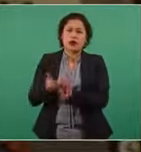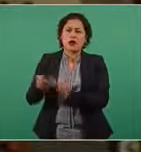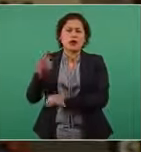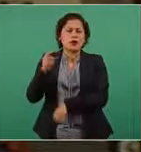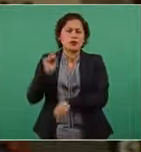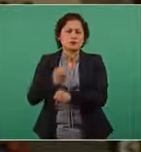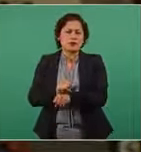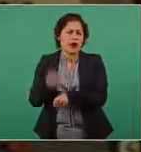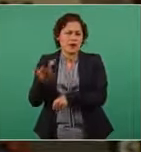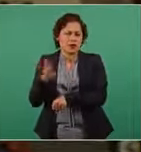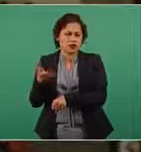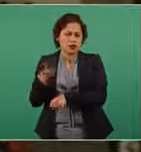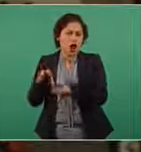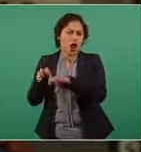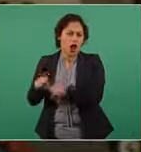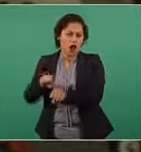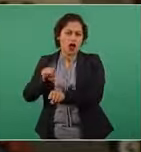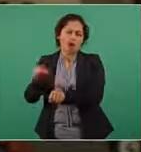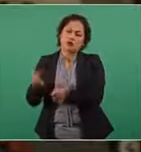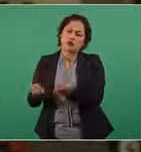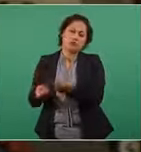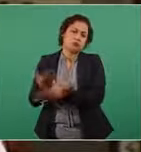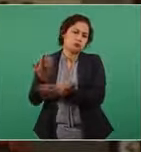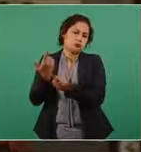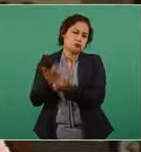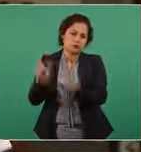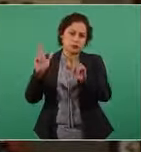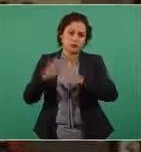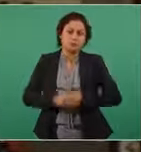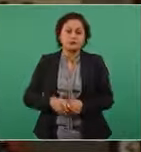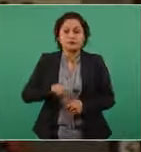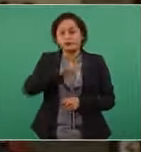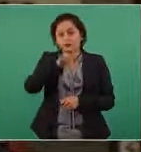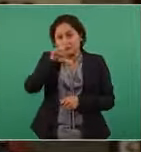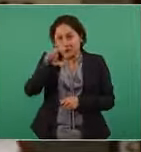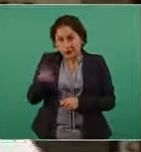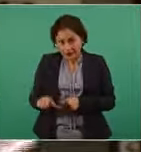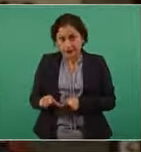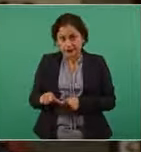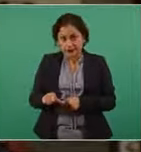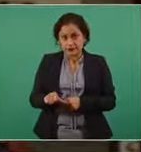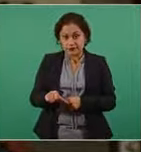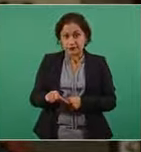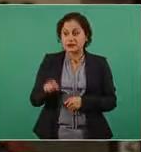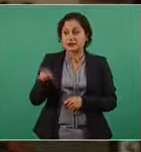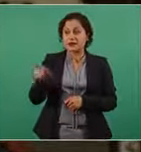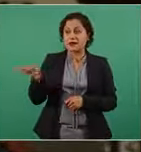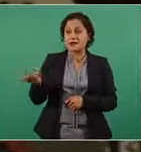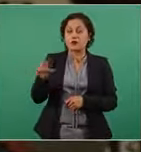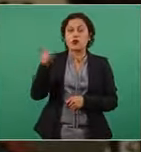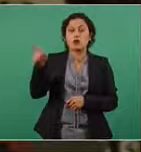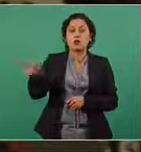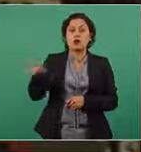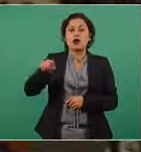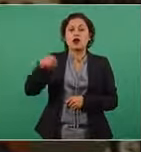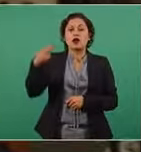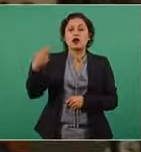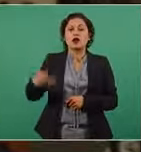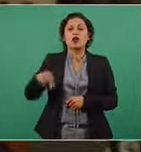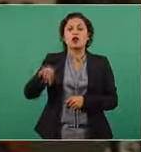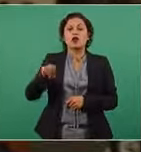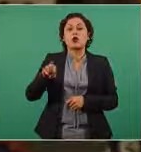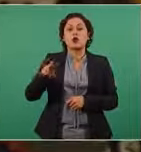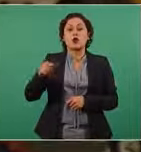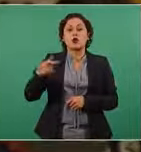semana duró cuando le preguntan al que se encarga de lo que es el señor Jorge Ruiz